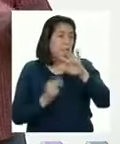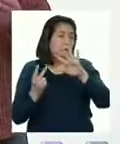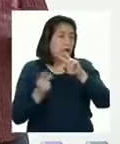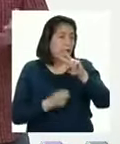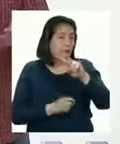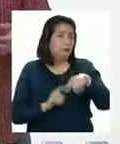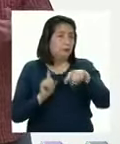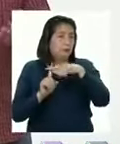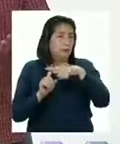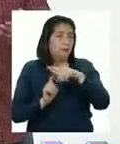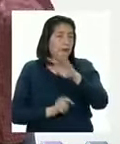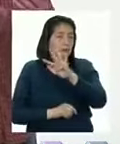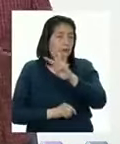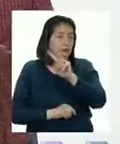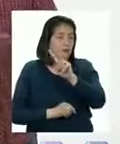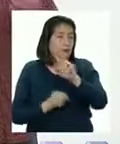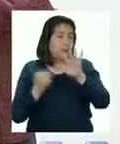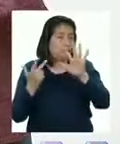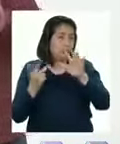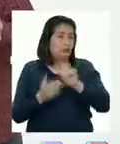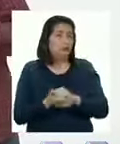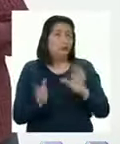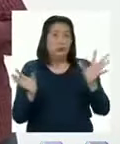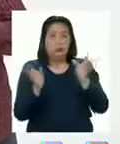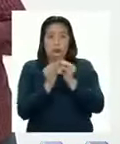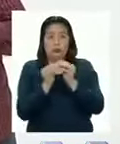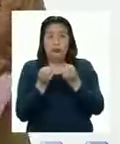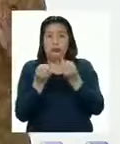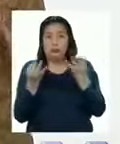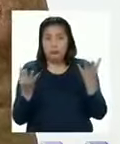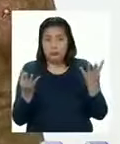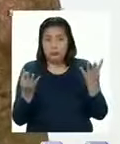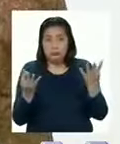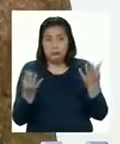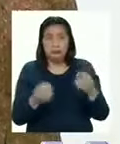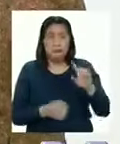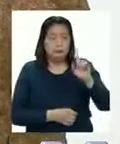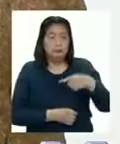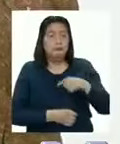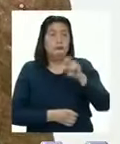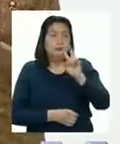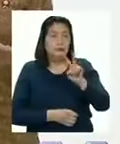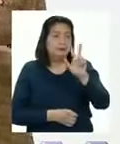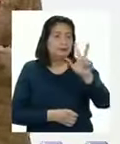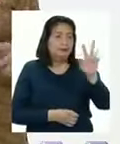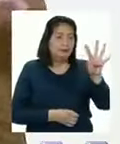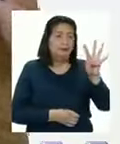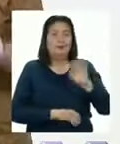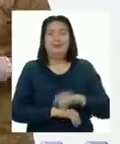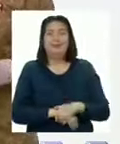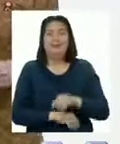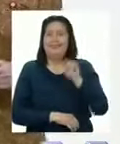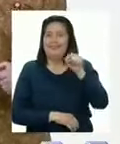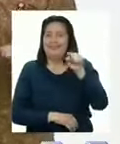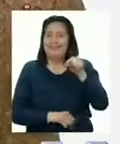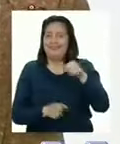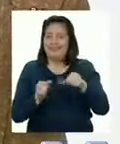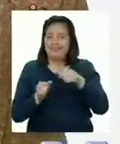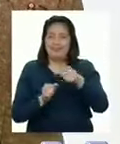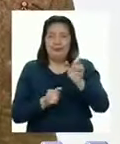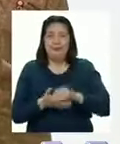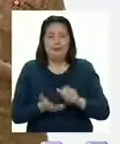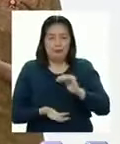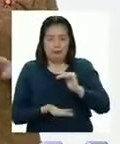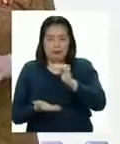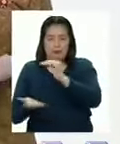setenta y dos más cuatrocientos veintiocho Es mil doscientos treinta y cuatro Ese es el número total